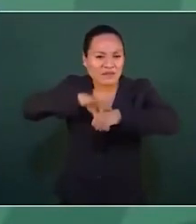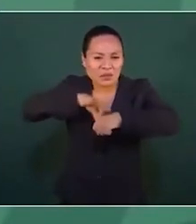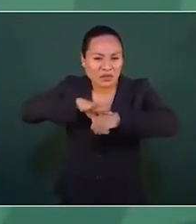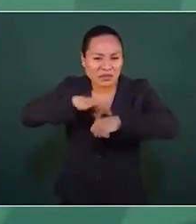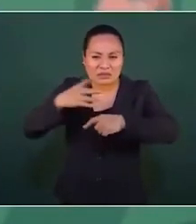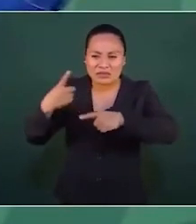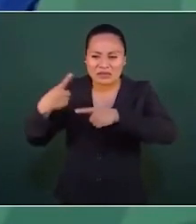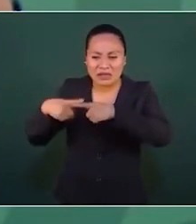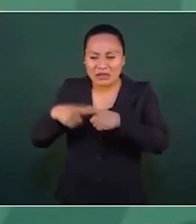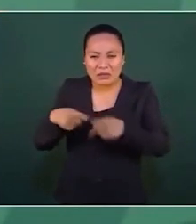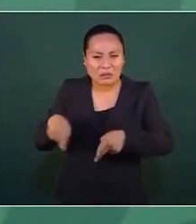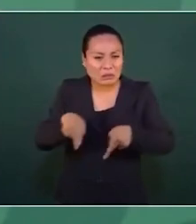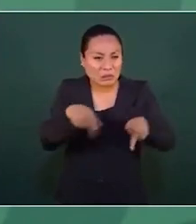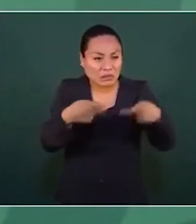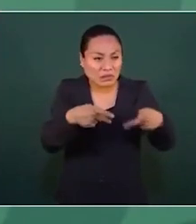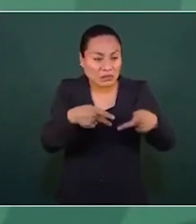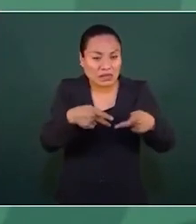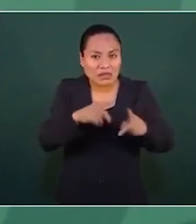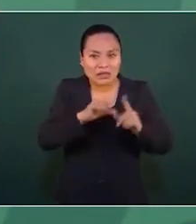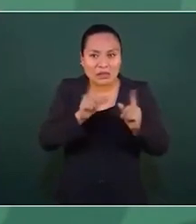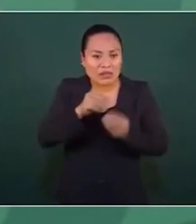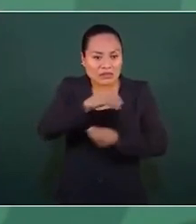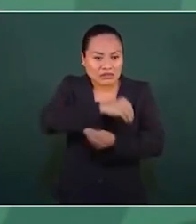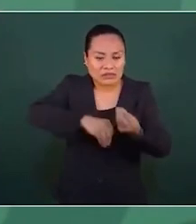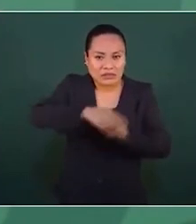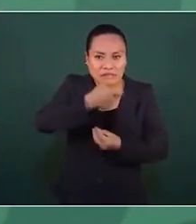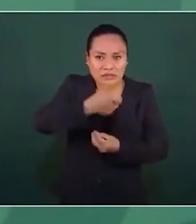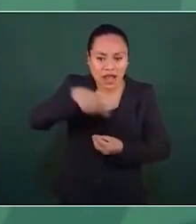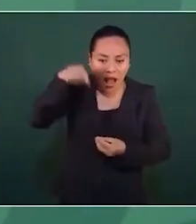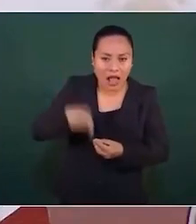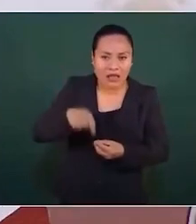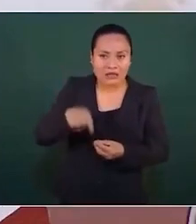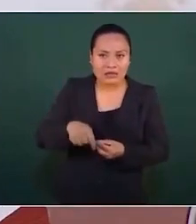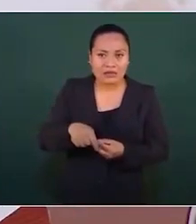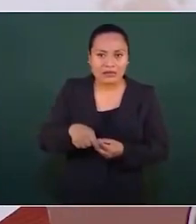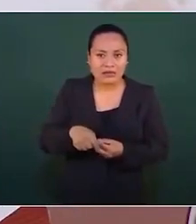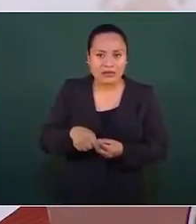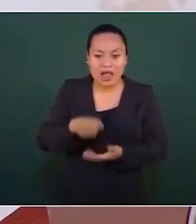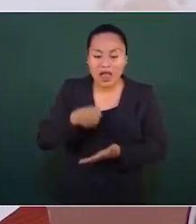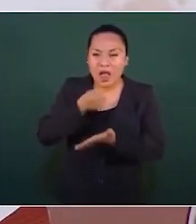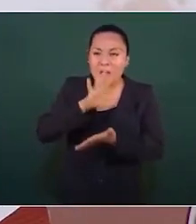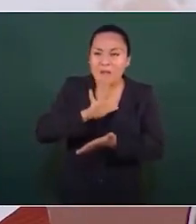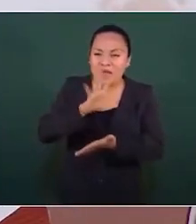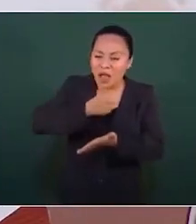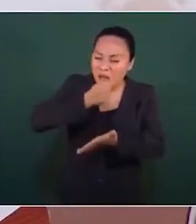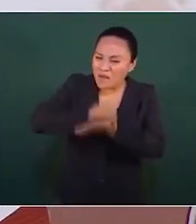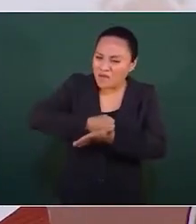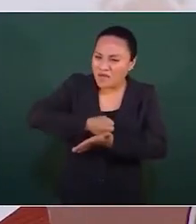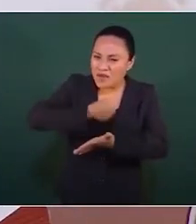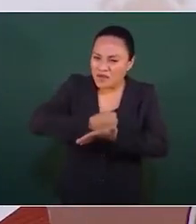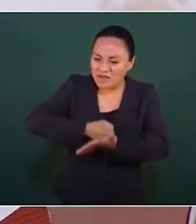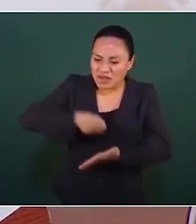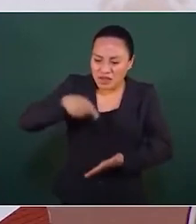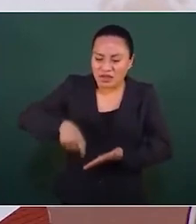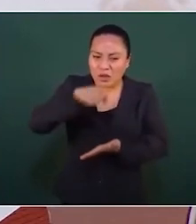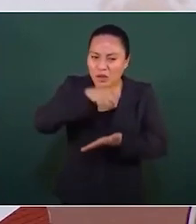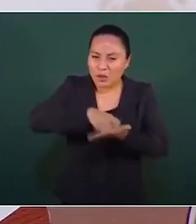para que se tuviesen que comprar los medicamentos en México para mantener